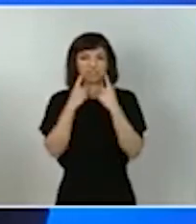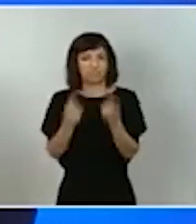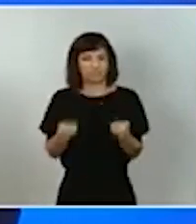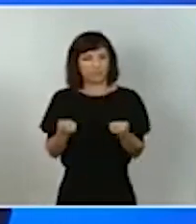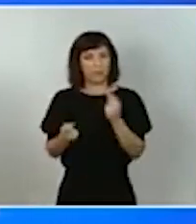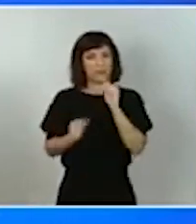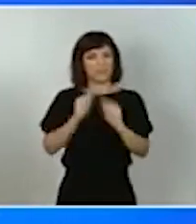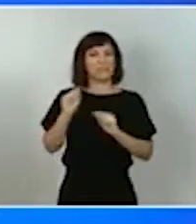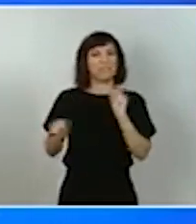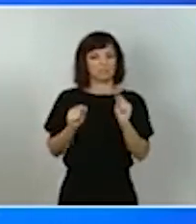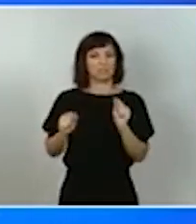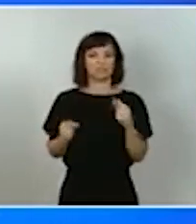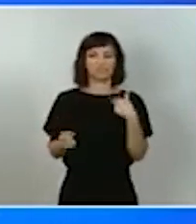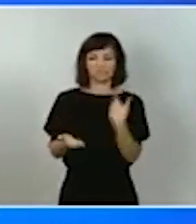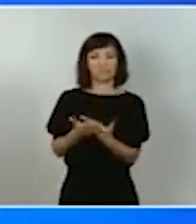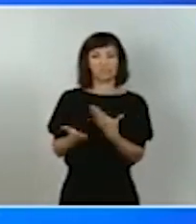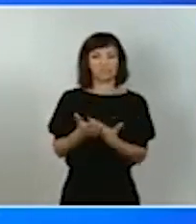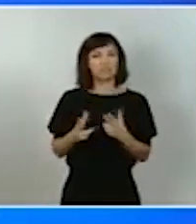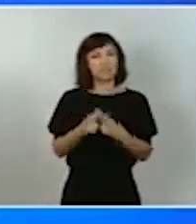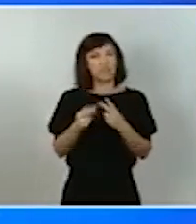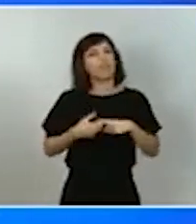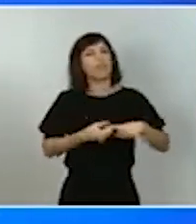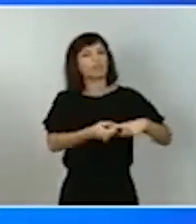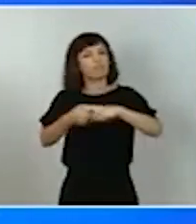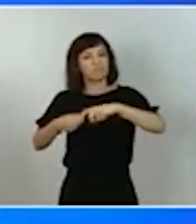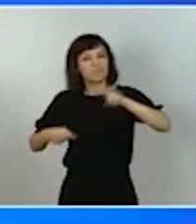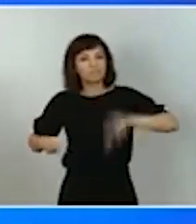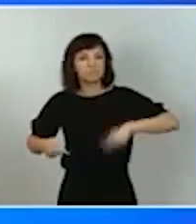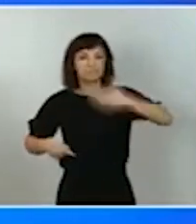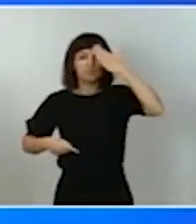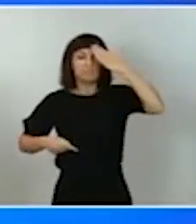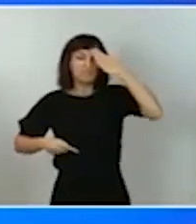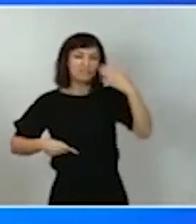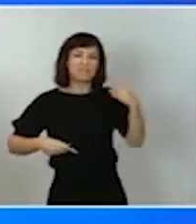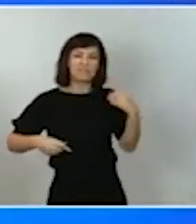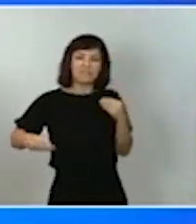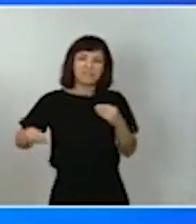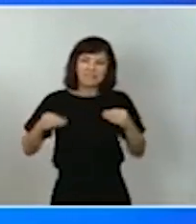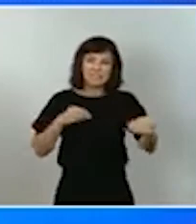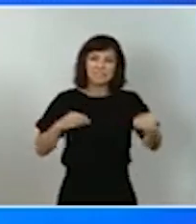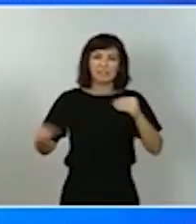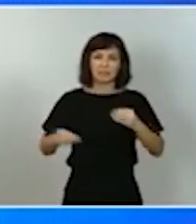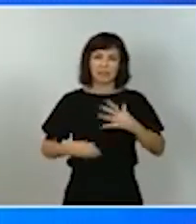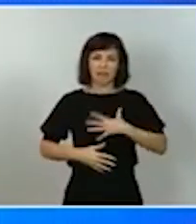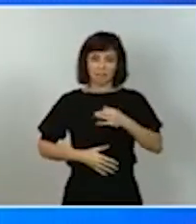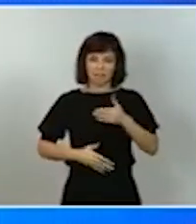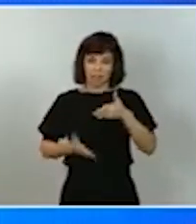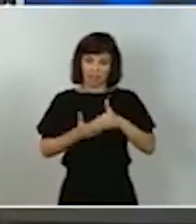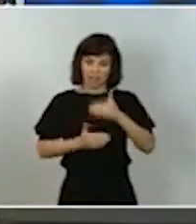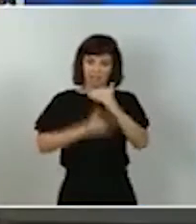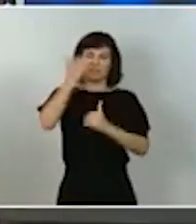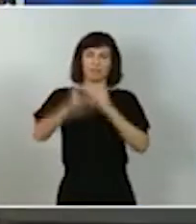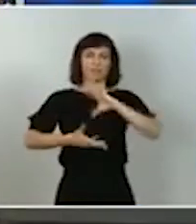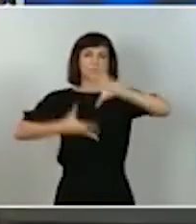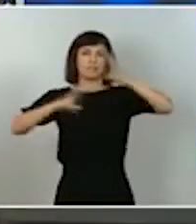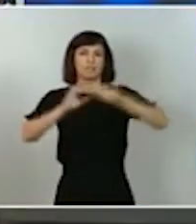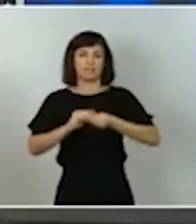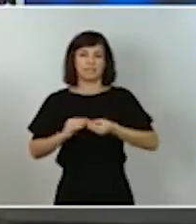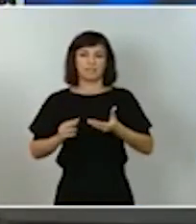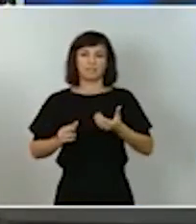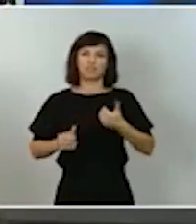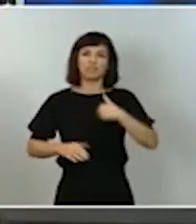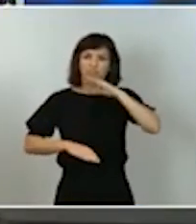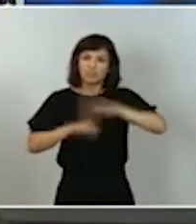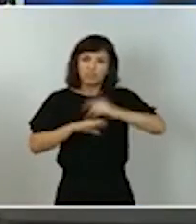somos una sociedad solidaria madura flexible resiliente disciplinada abierta a los cambios